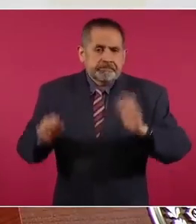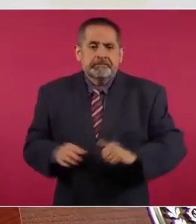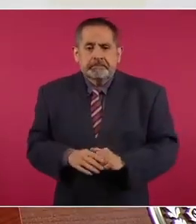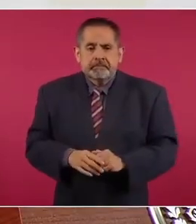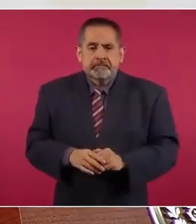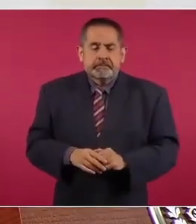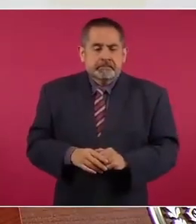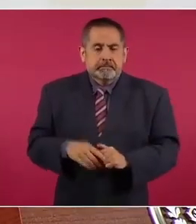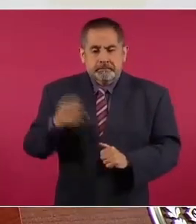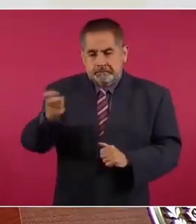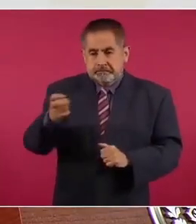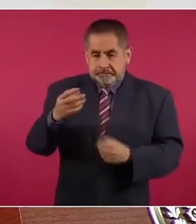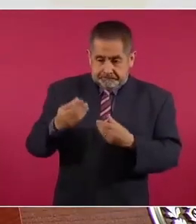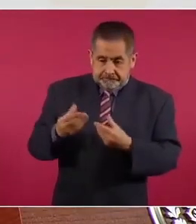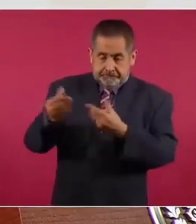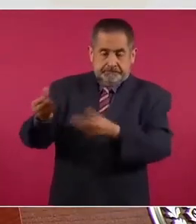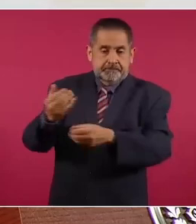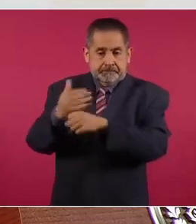que se